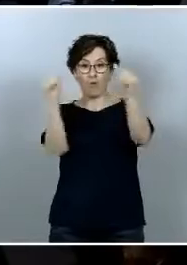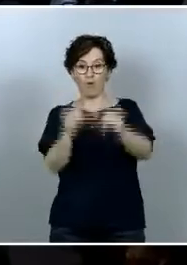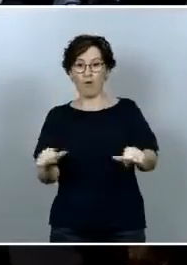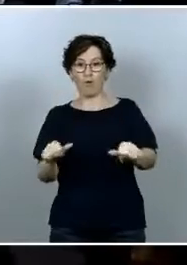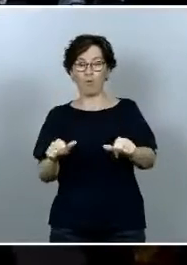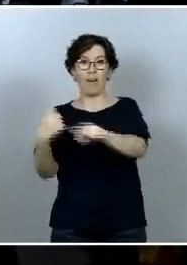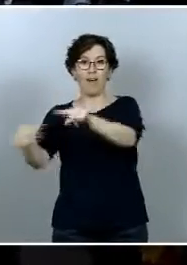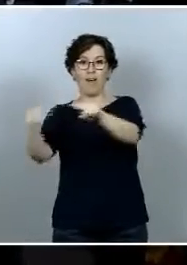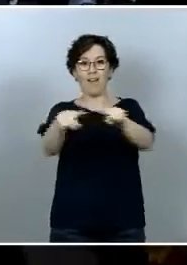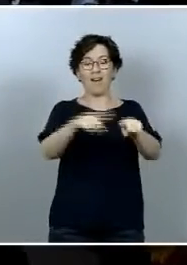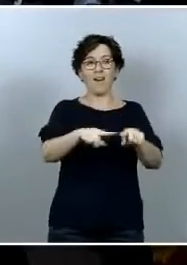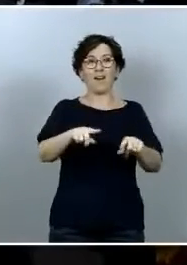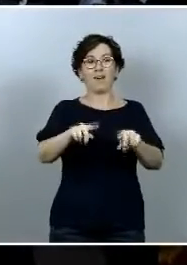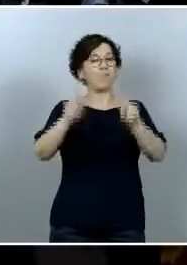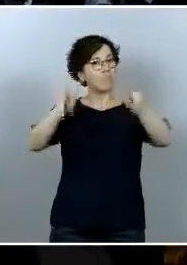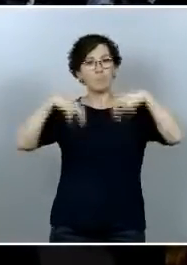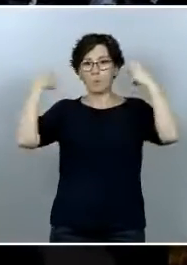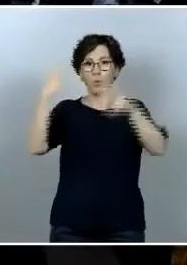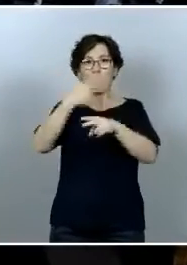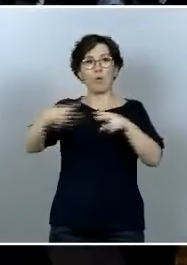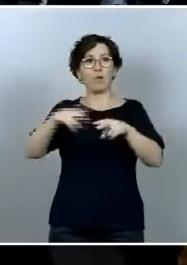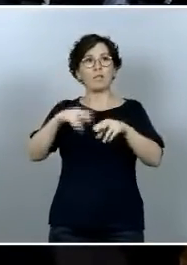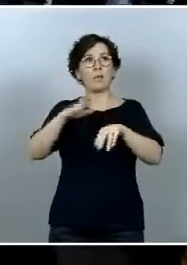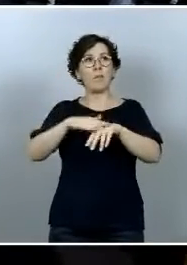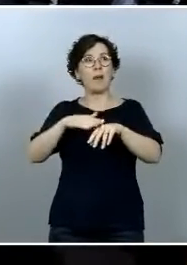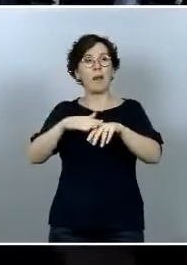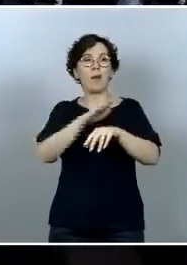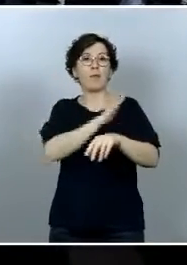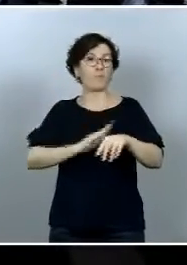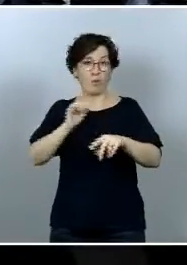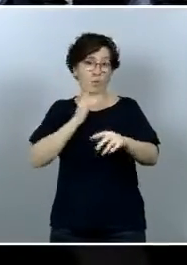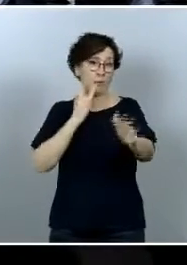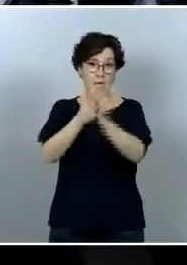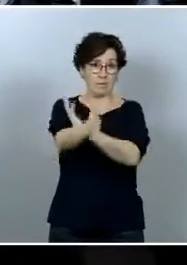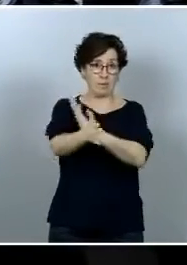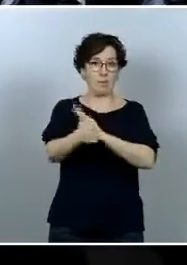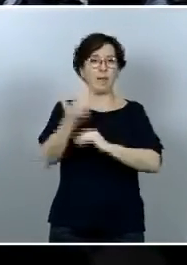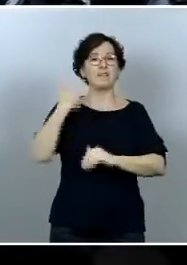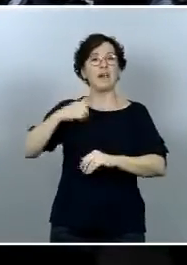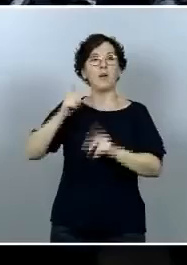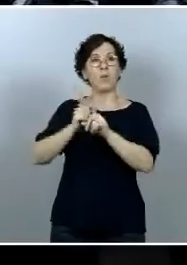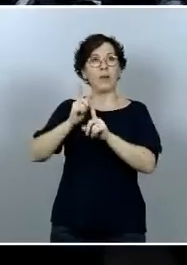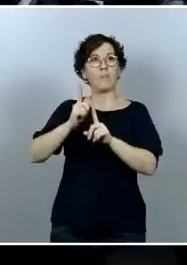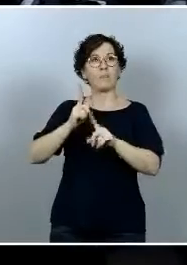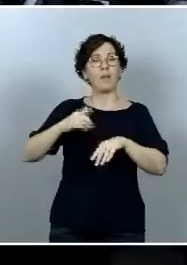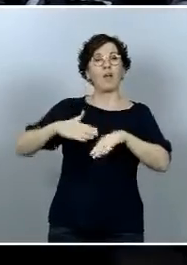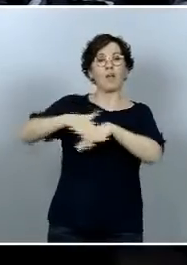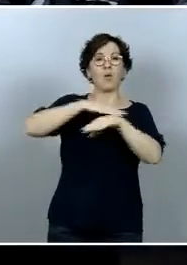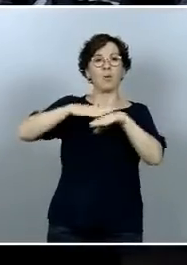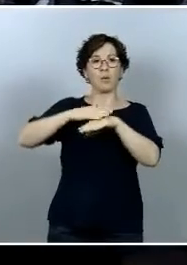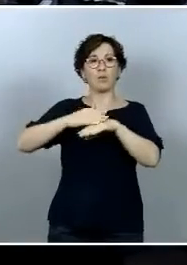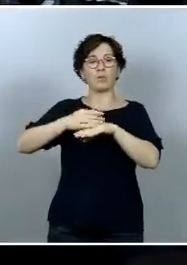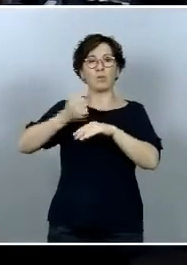atrás quedaron los momentos de las mayorías absolutas o absolutísimas en las que se podía producir el desarrollo